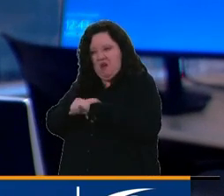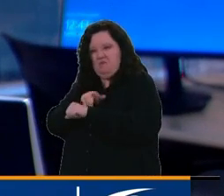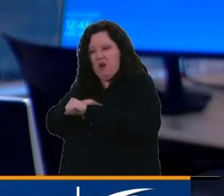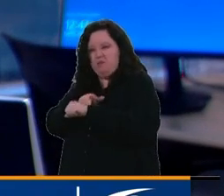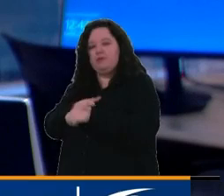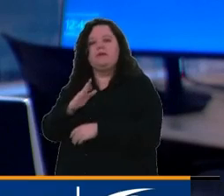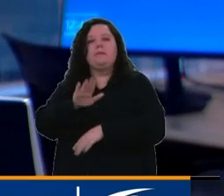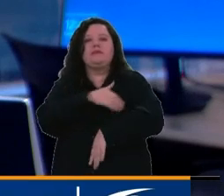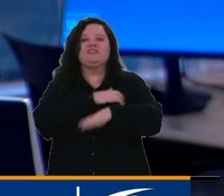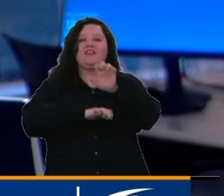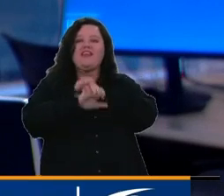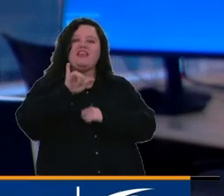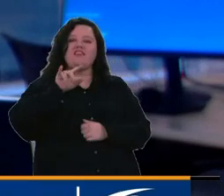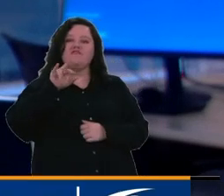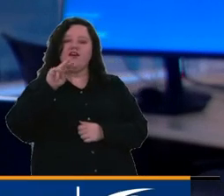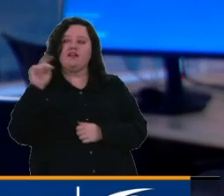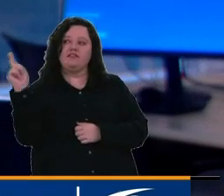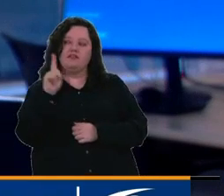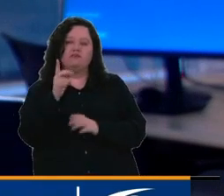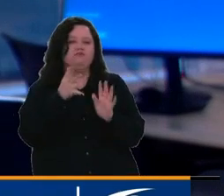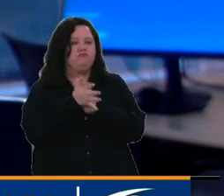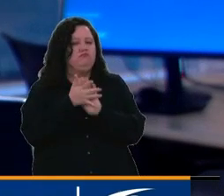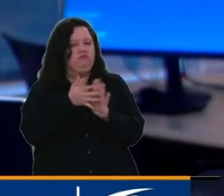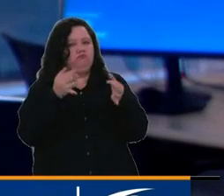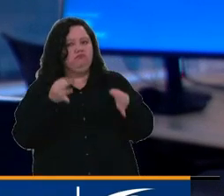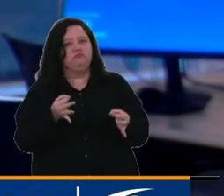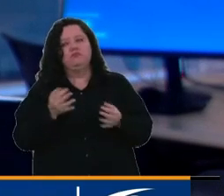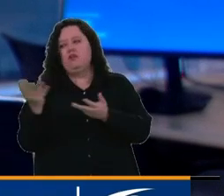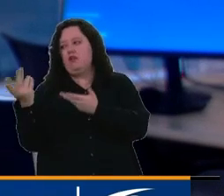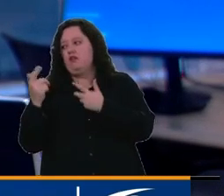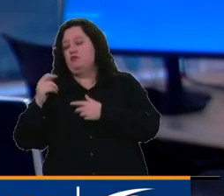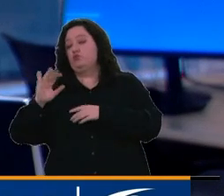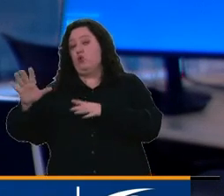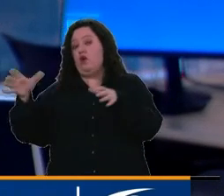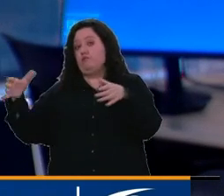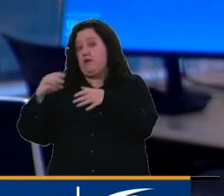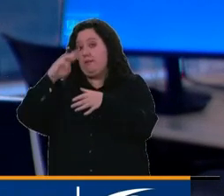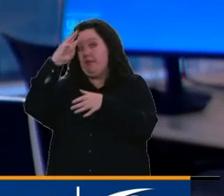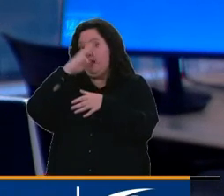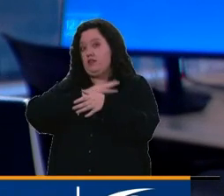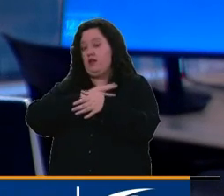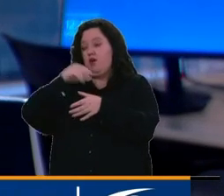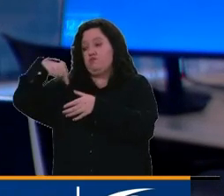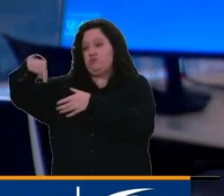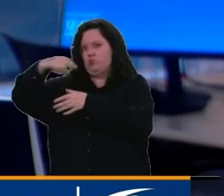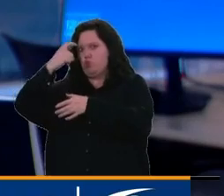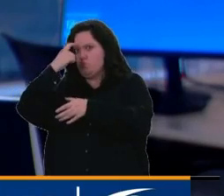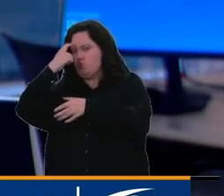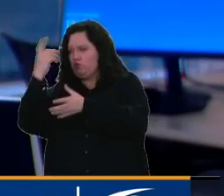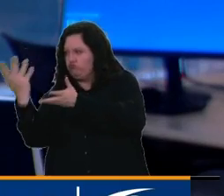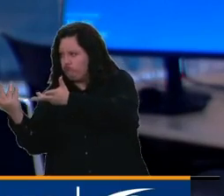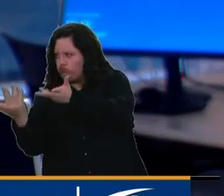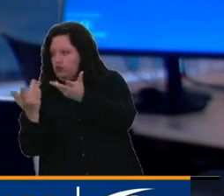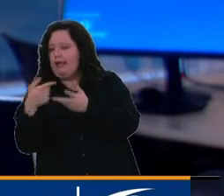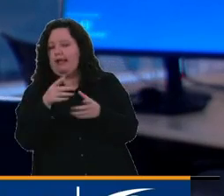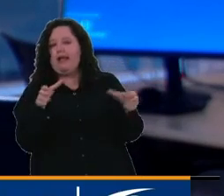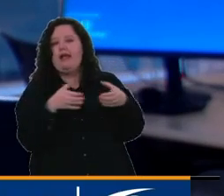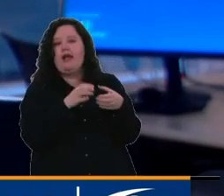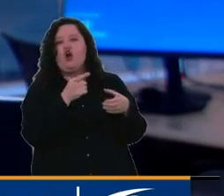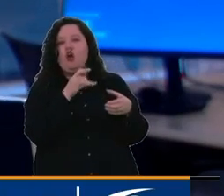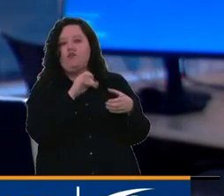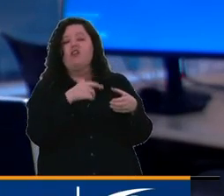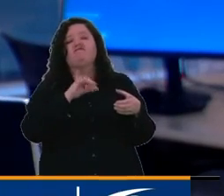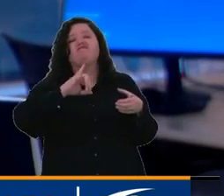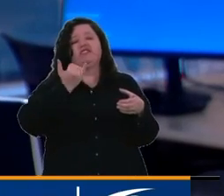El ministro de Defensa, Iván Velázquez, por su parte, aseguró que fuentes de inteligencia de las fuentes militares confirmaron que el Clan del Golfo sí